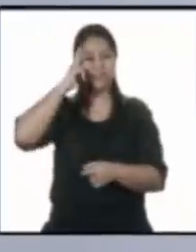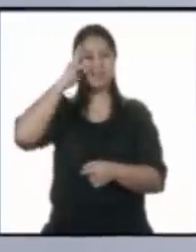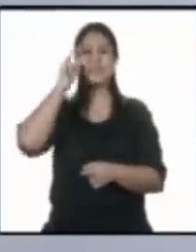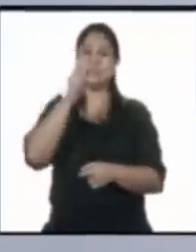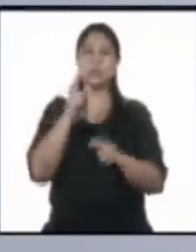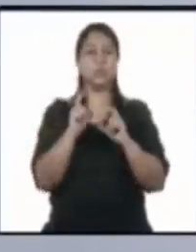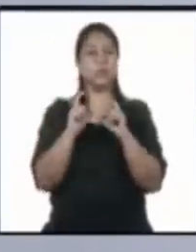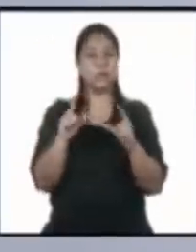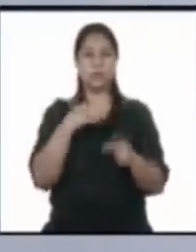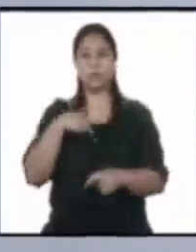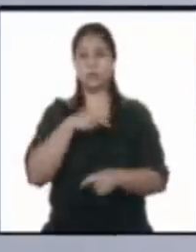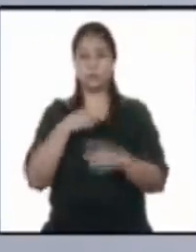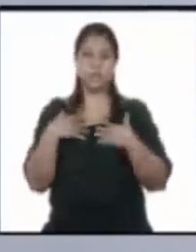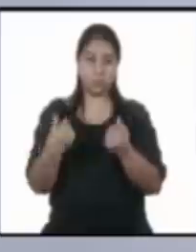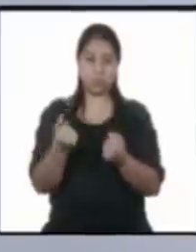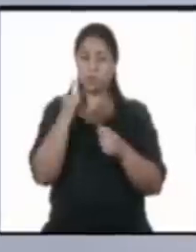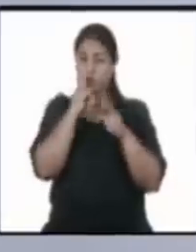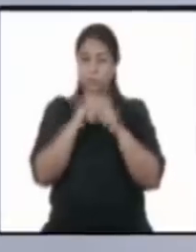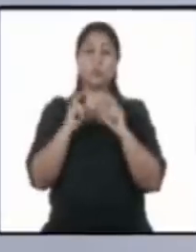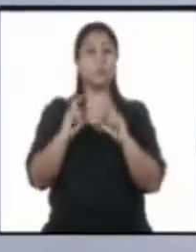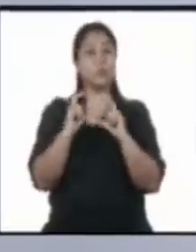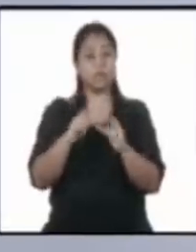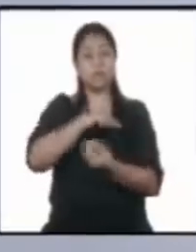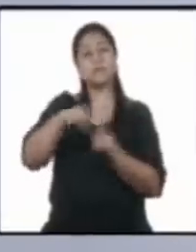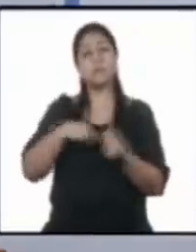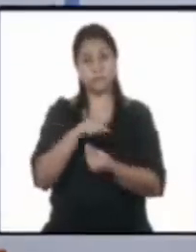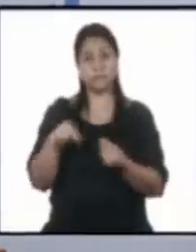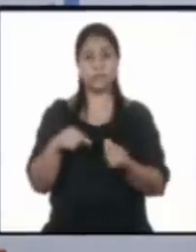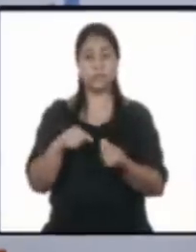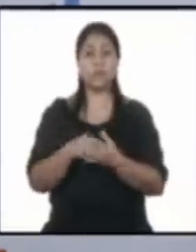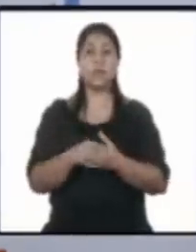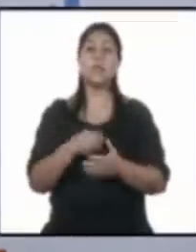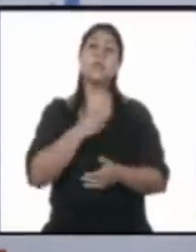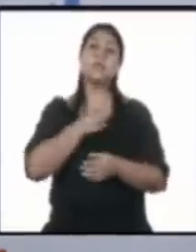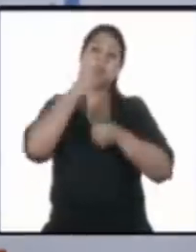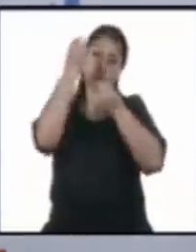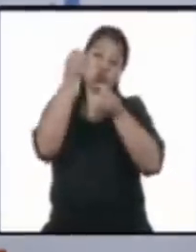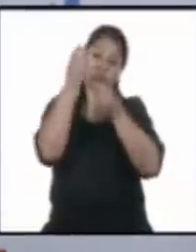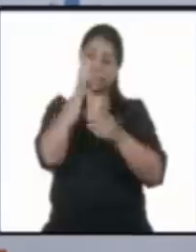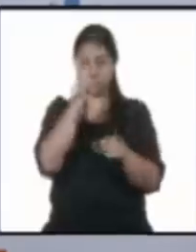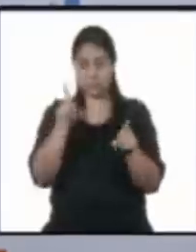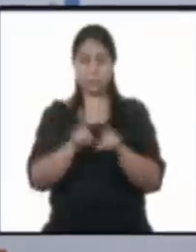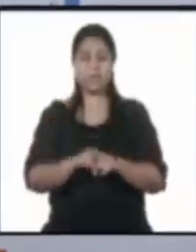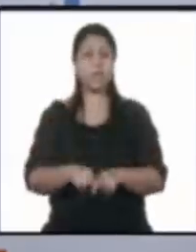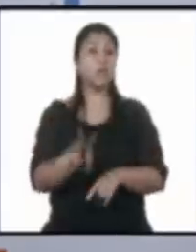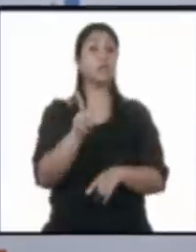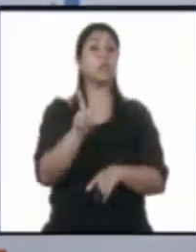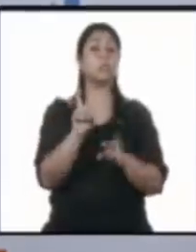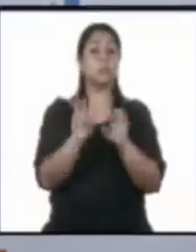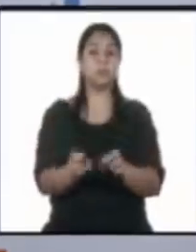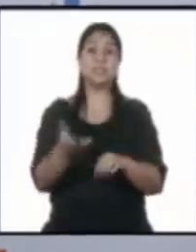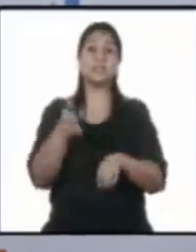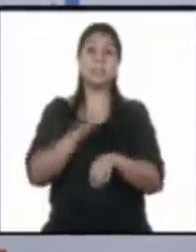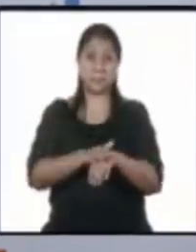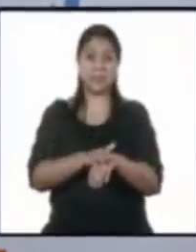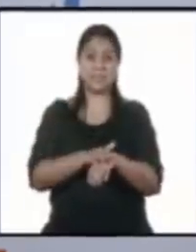cuidar nuestra salud y cuidar la de todos nuestros seres queridos. Quiero informarles también que dos personas más se encuentran